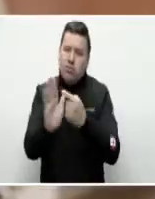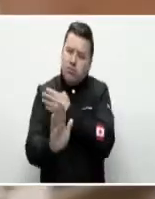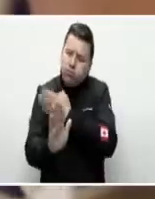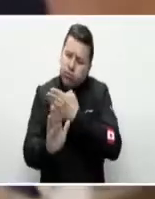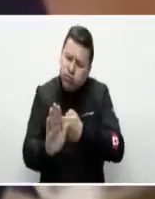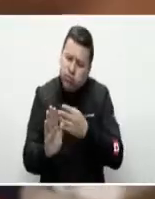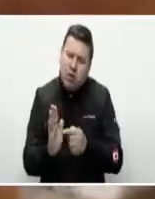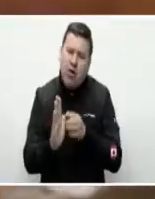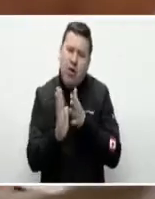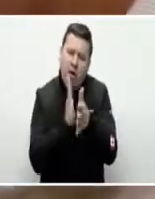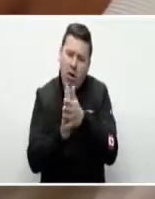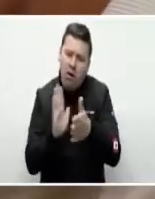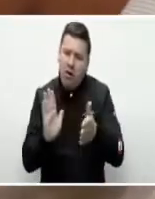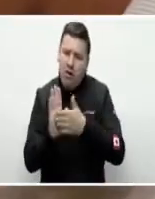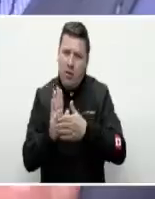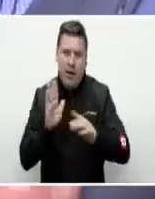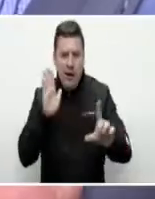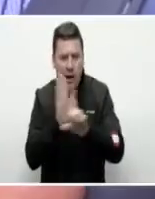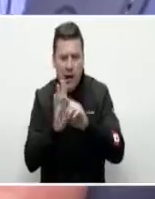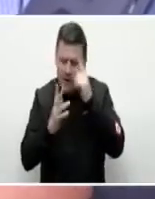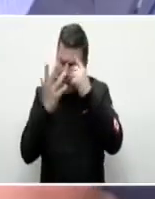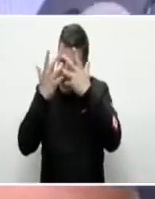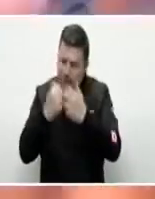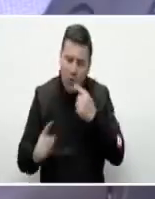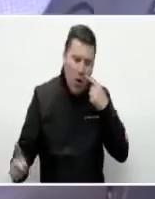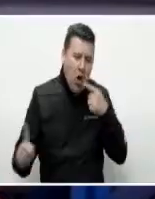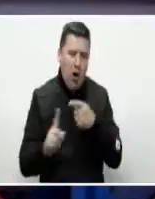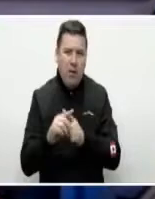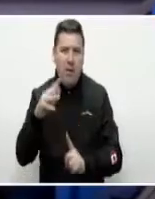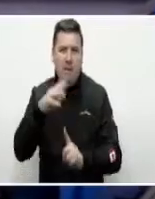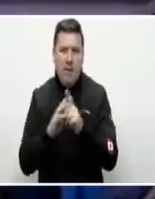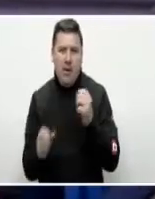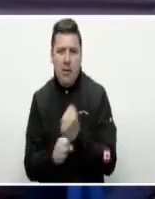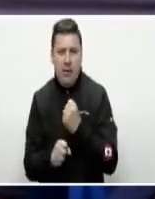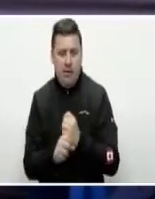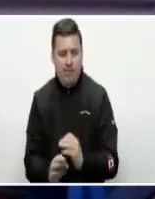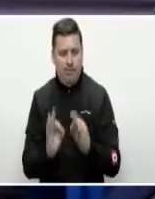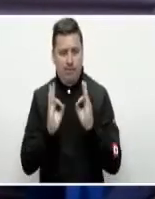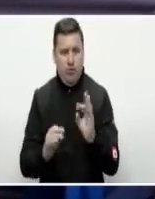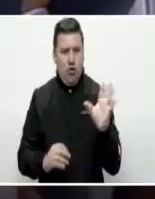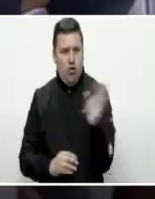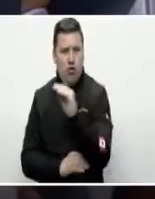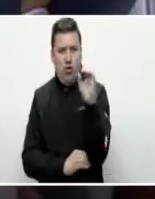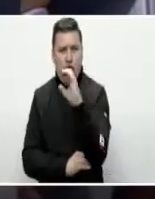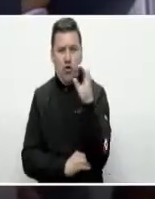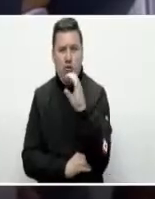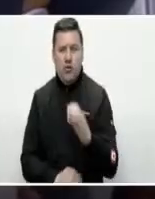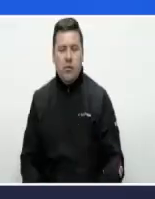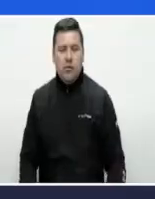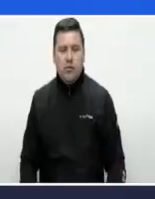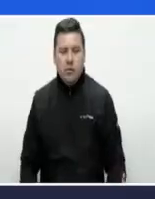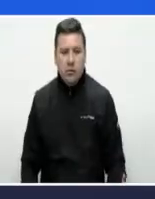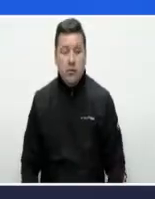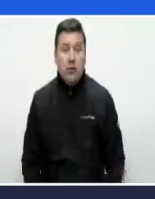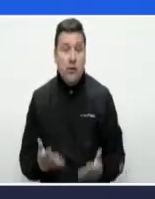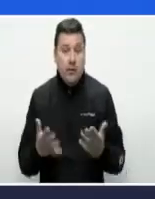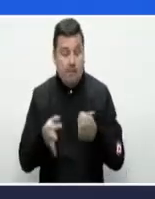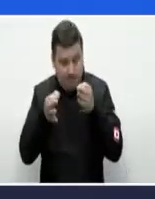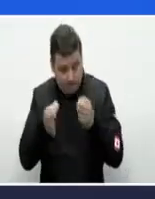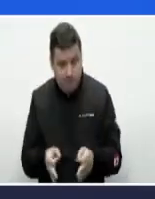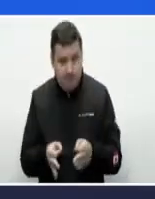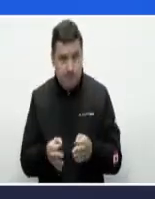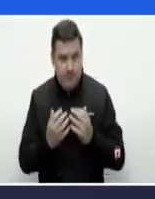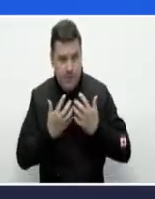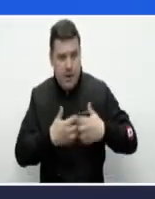exaltó la importancia de la legalidad empresarial y la generación de empleo digno para los colombianos. Por eso la formalización